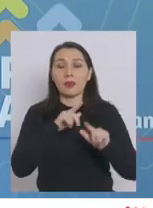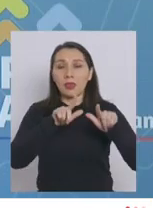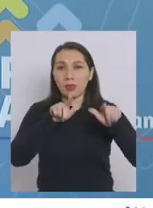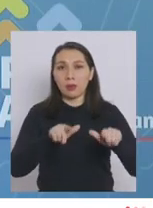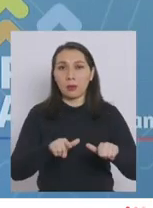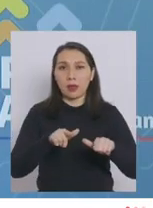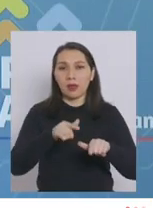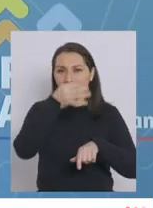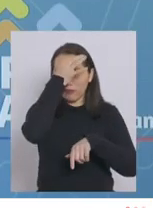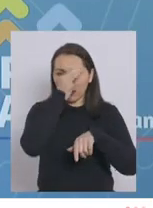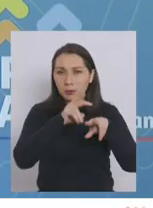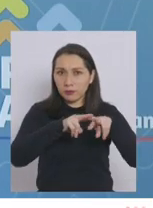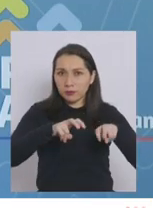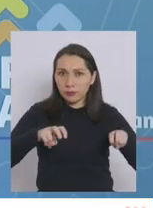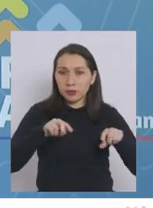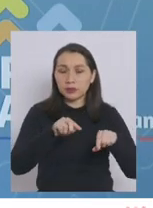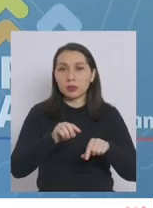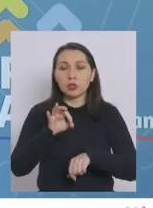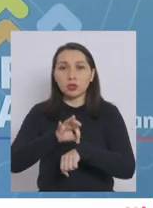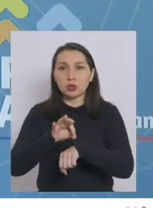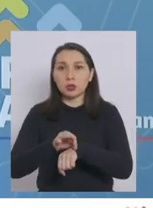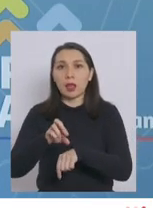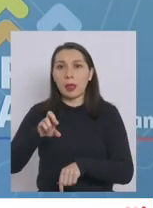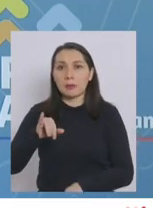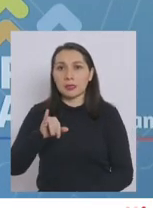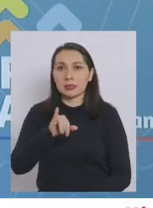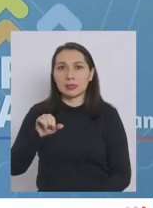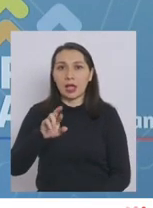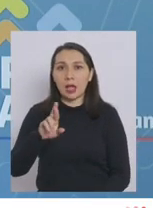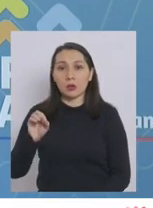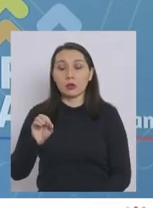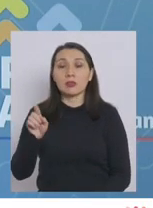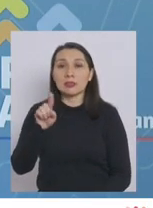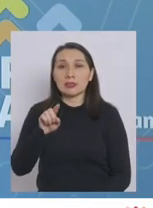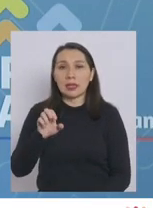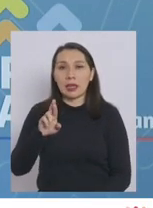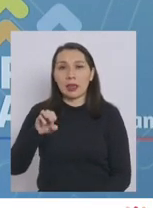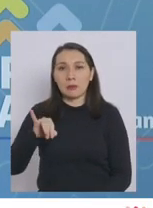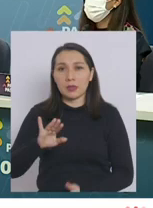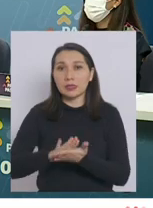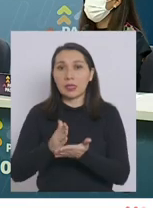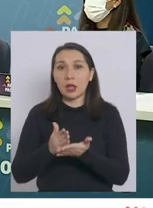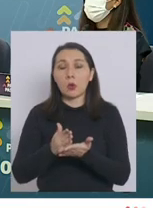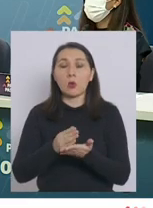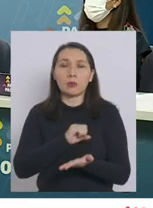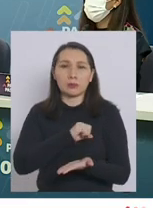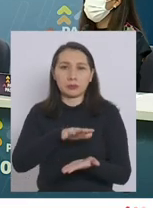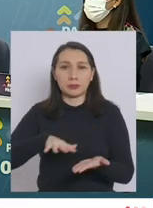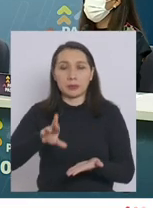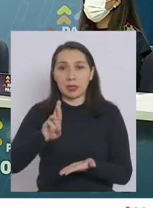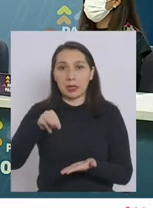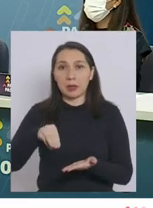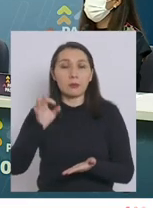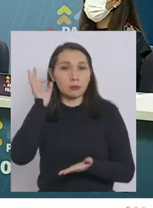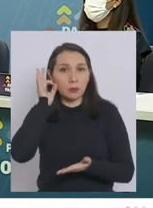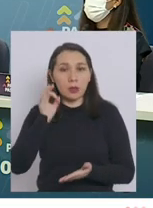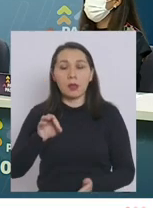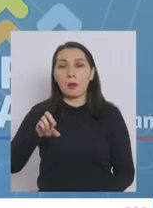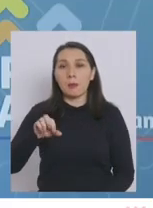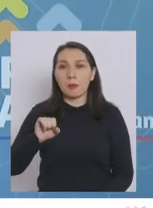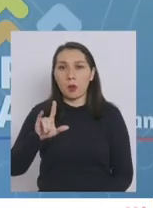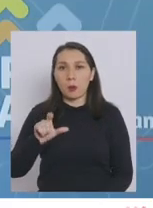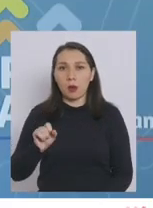Departamento de Epidemiología, la doctora Alejandra Pizarro, y la Seremi de Salud de la Región Metropolitana, la señora Paula Labra.